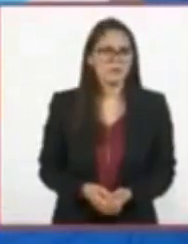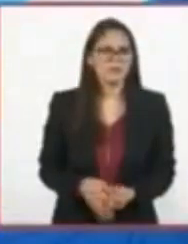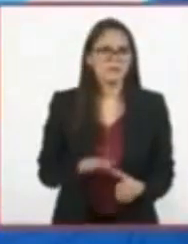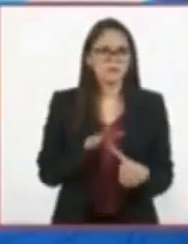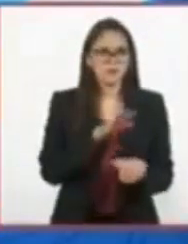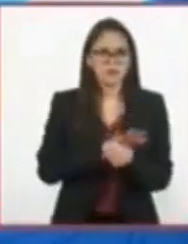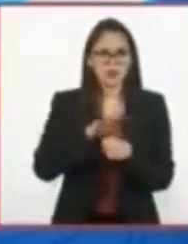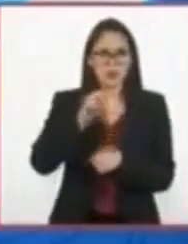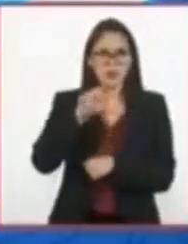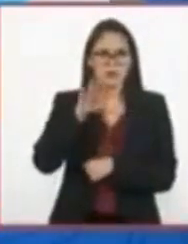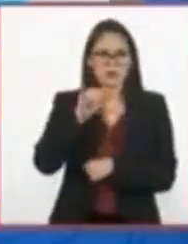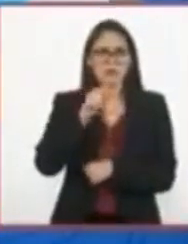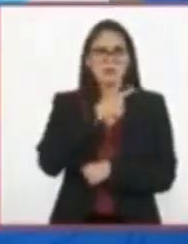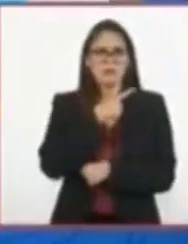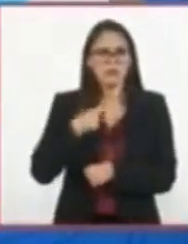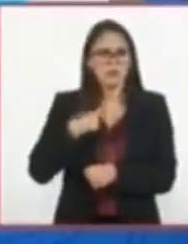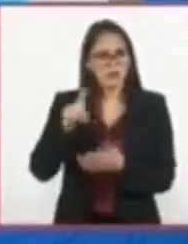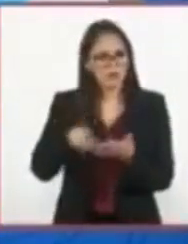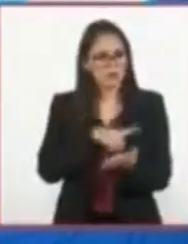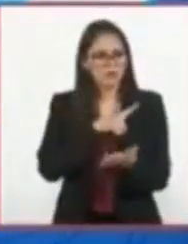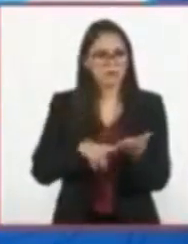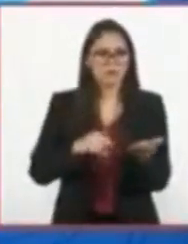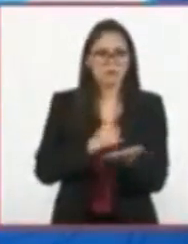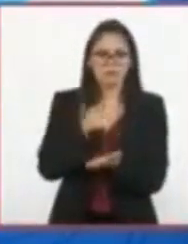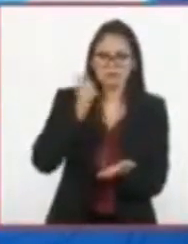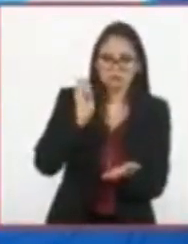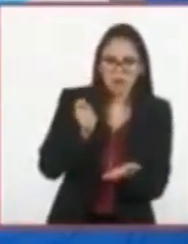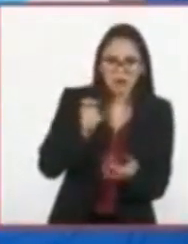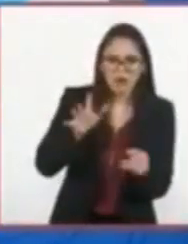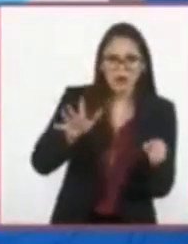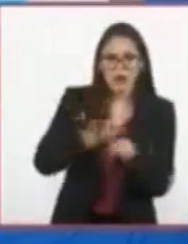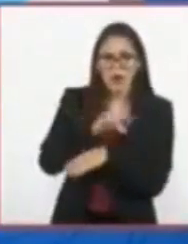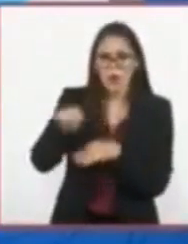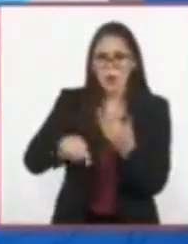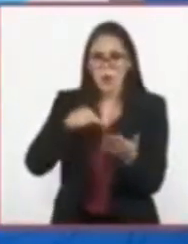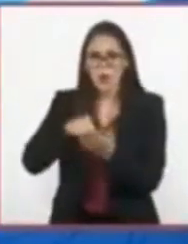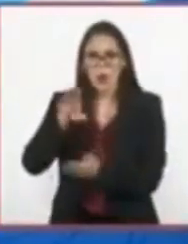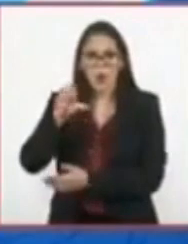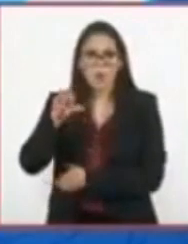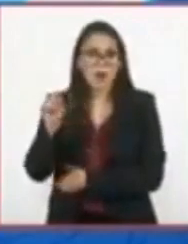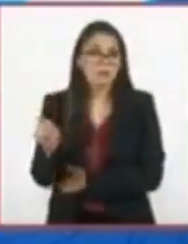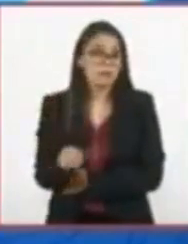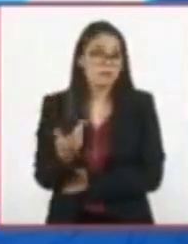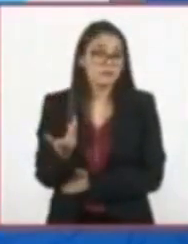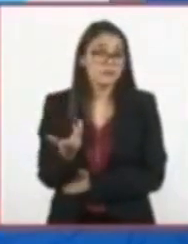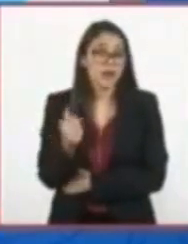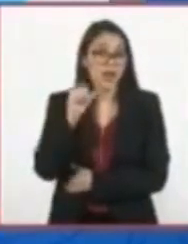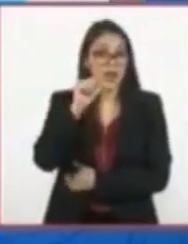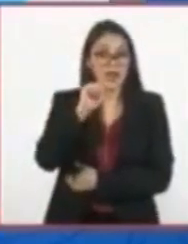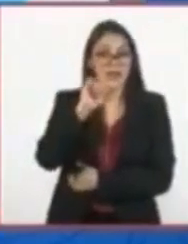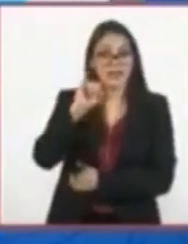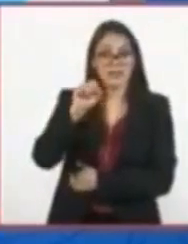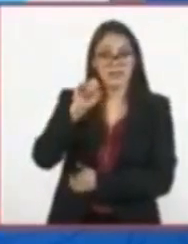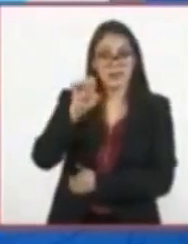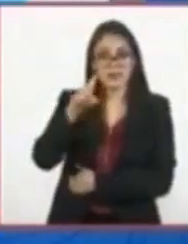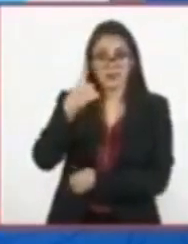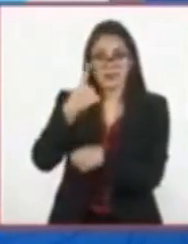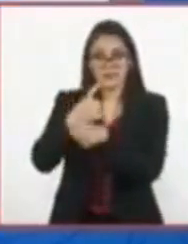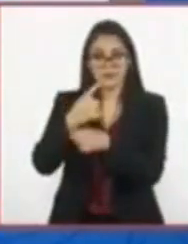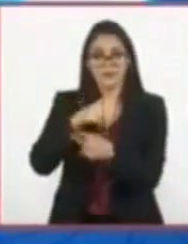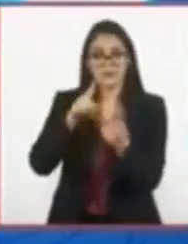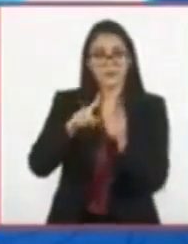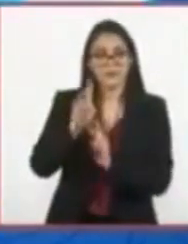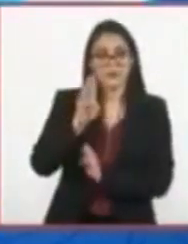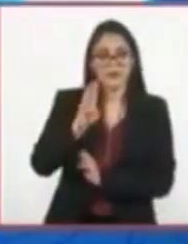anuló la sentencia de un preso cambiando el lugar de la coma? A. Isabel I. B.